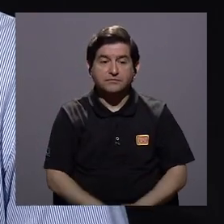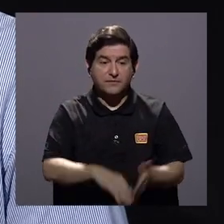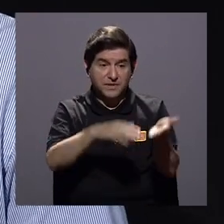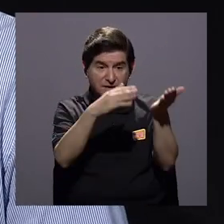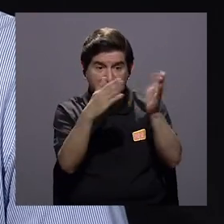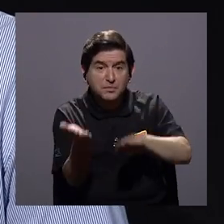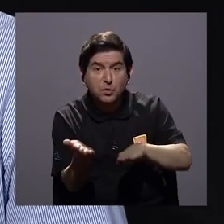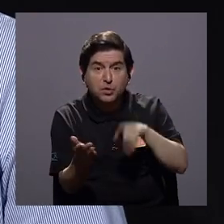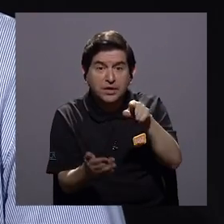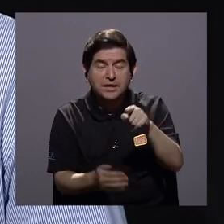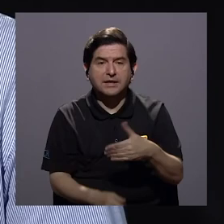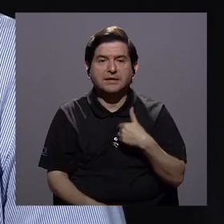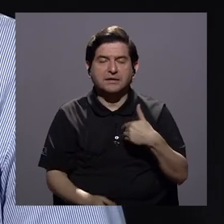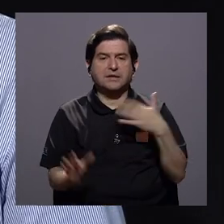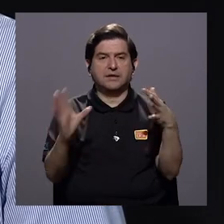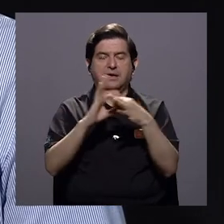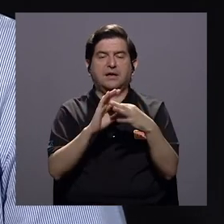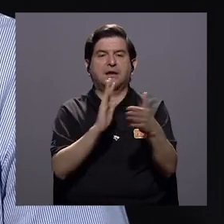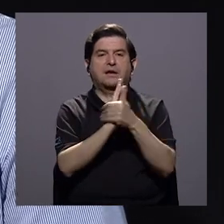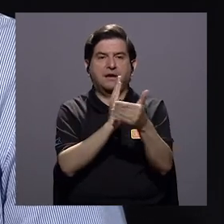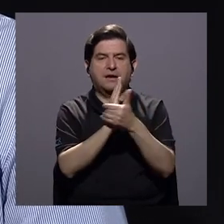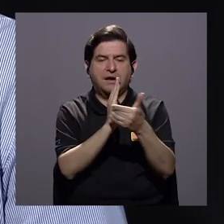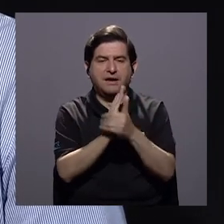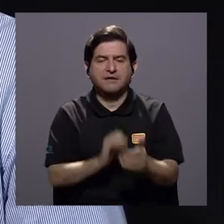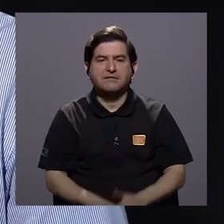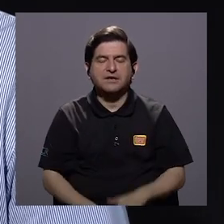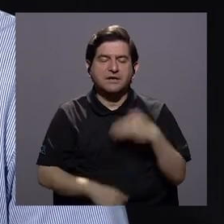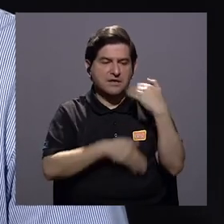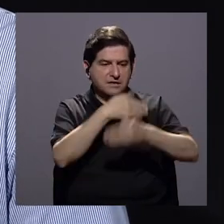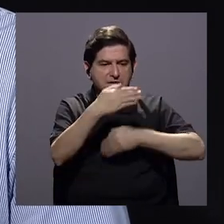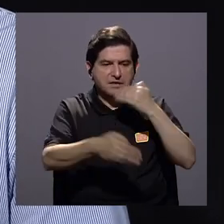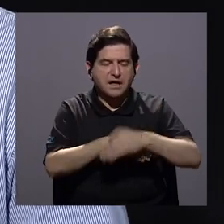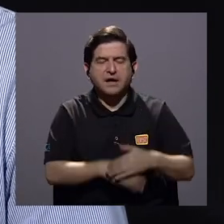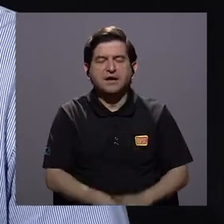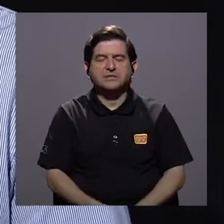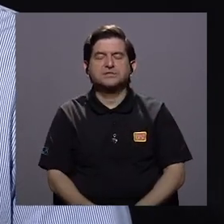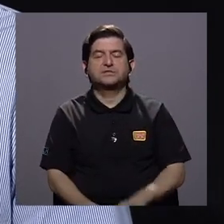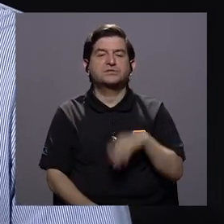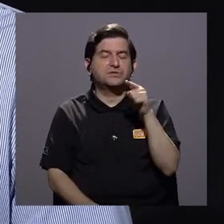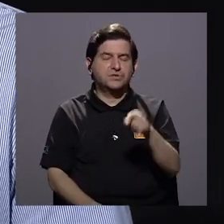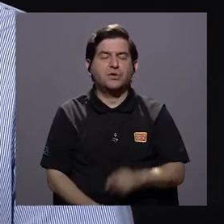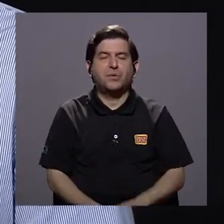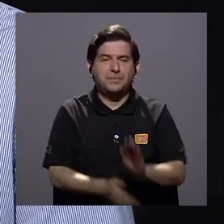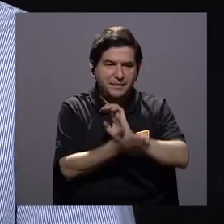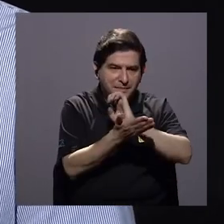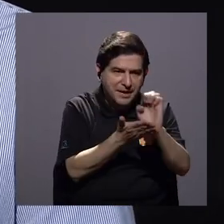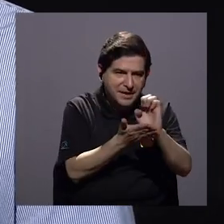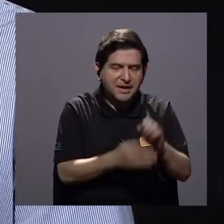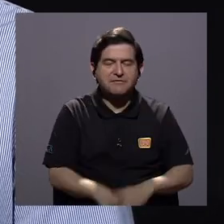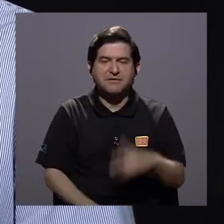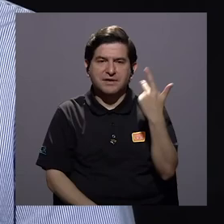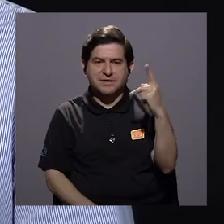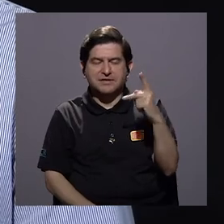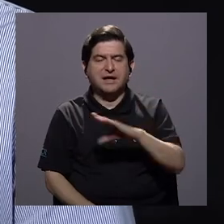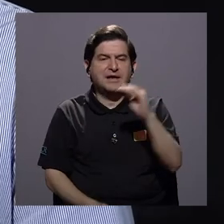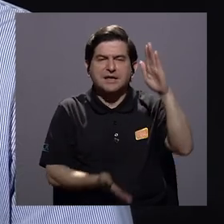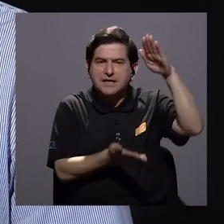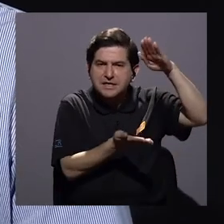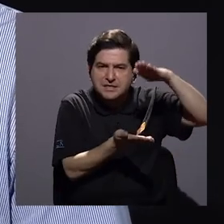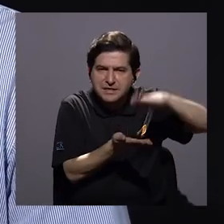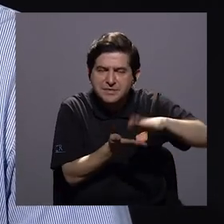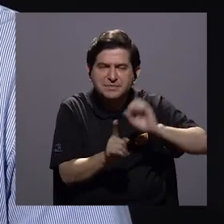que mueran tiene que ver con esa capacidad nuestra de hacer gestión preventiva y prospectiva del riesgo y